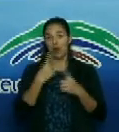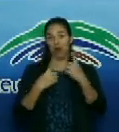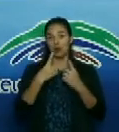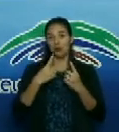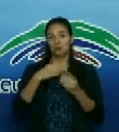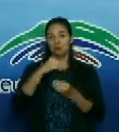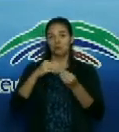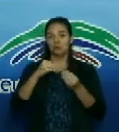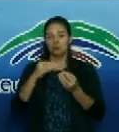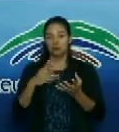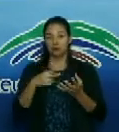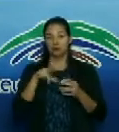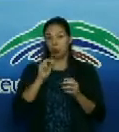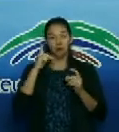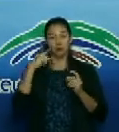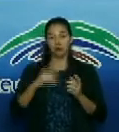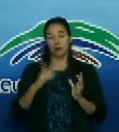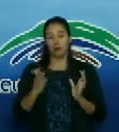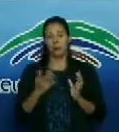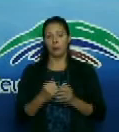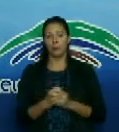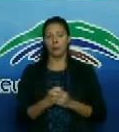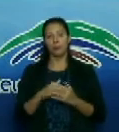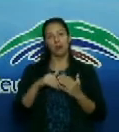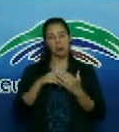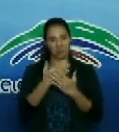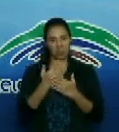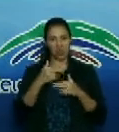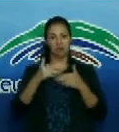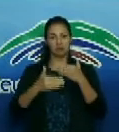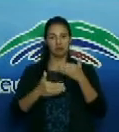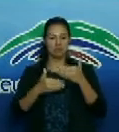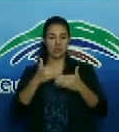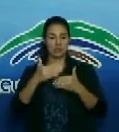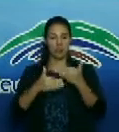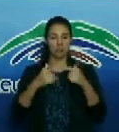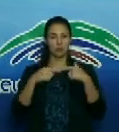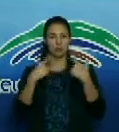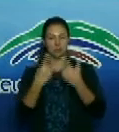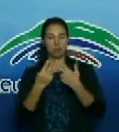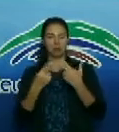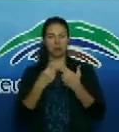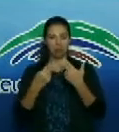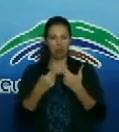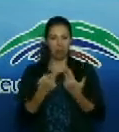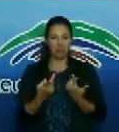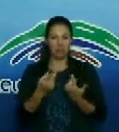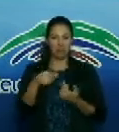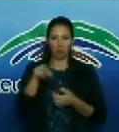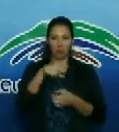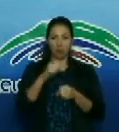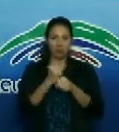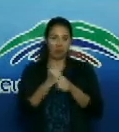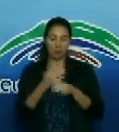pero bueno fueron transcurriendo los días y fuimos cogiendo confianza con aquella actividad que teníamos que desempeñar